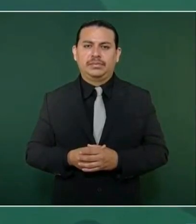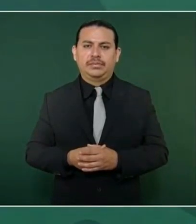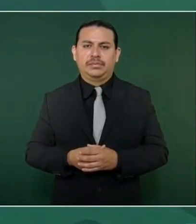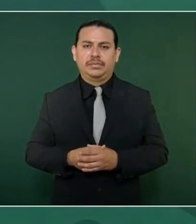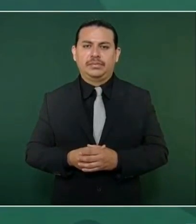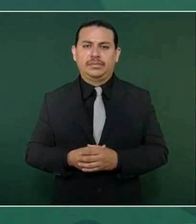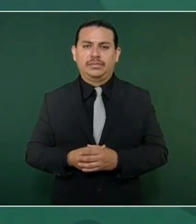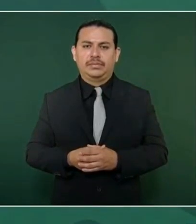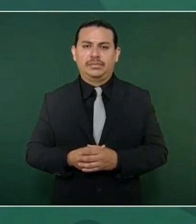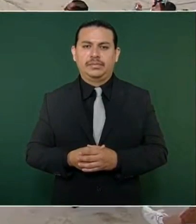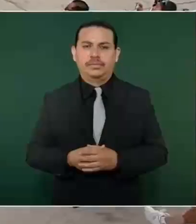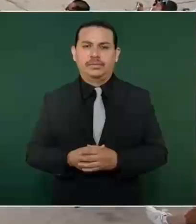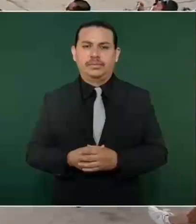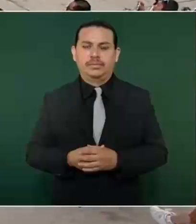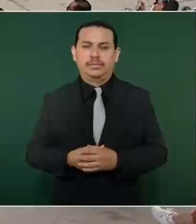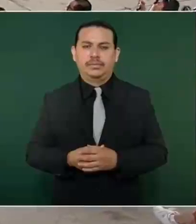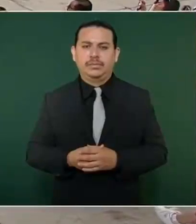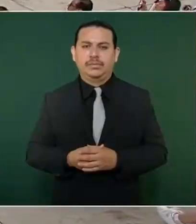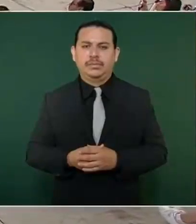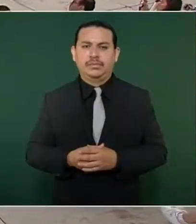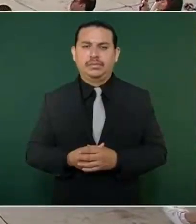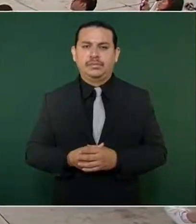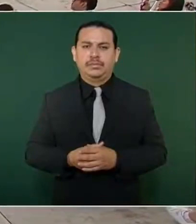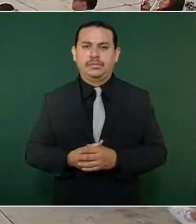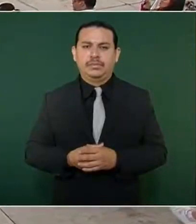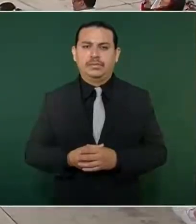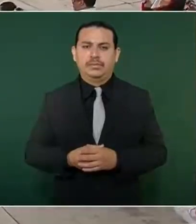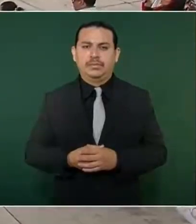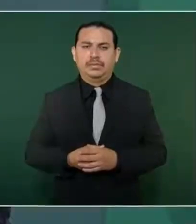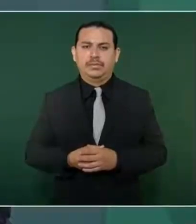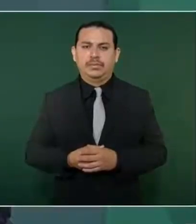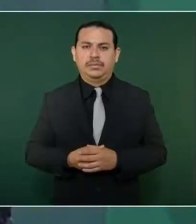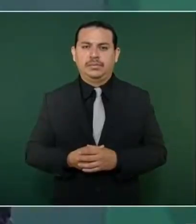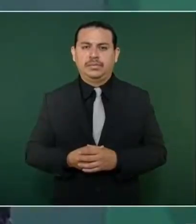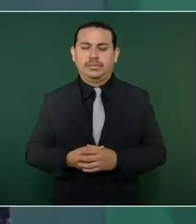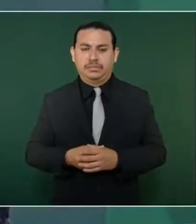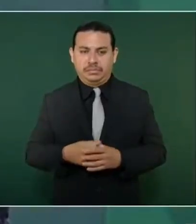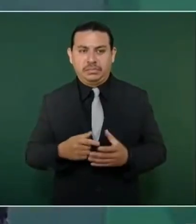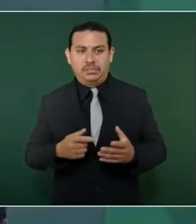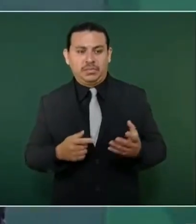lo llamara traidor